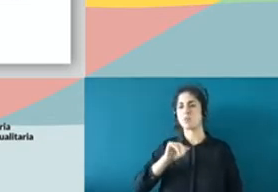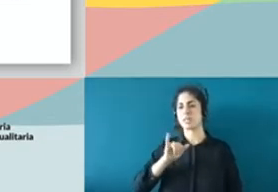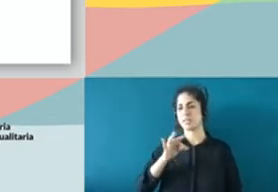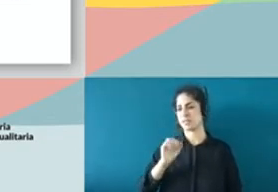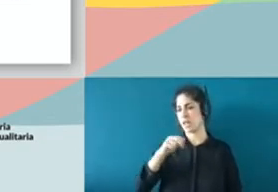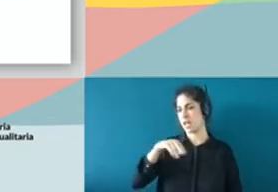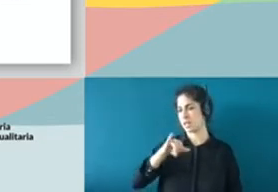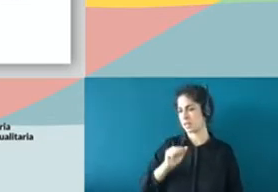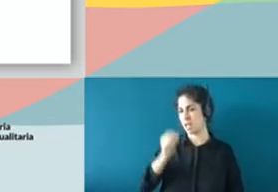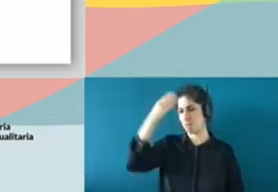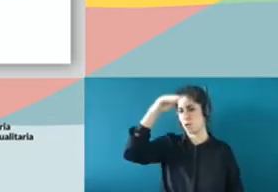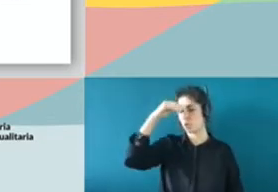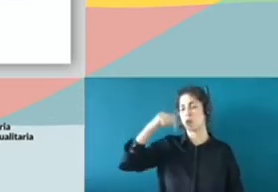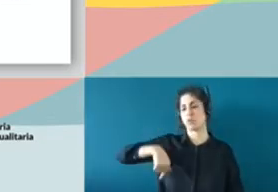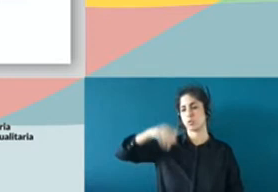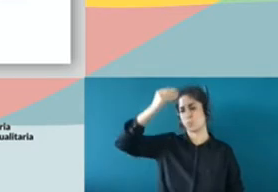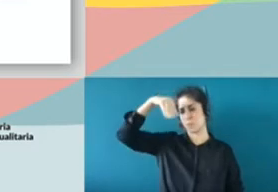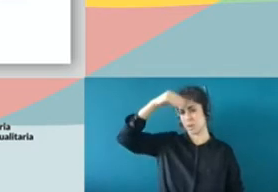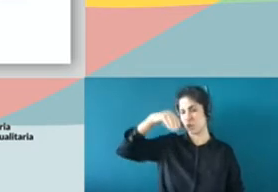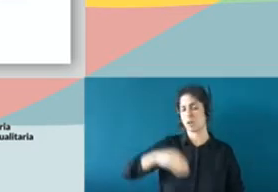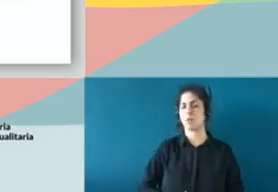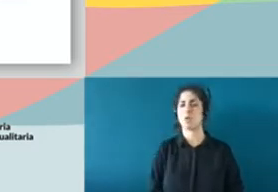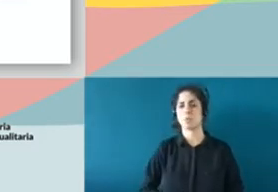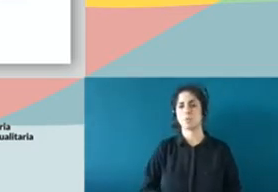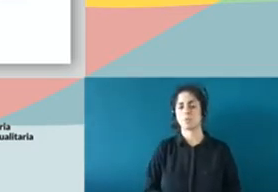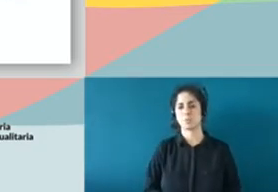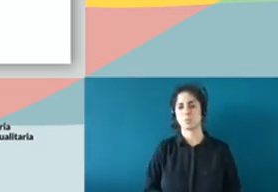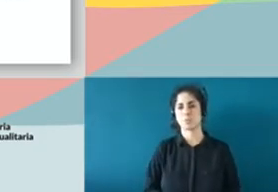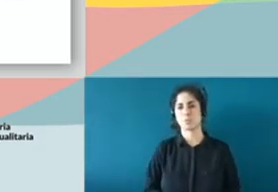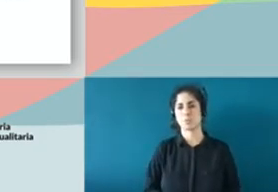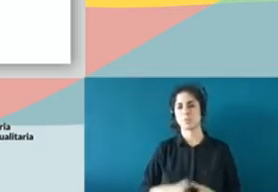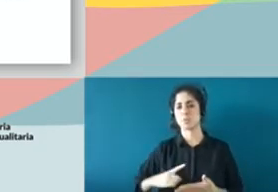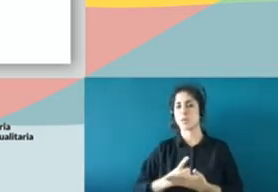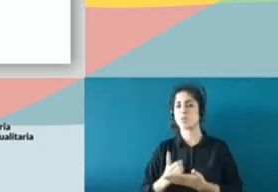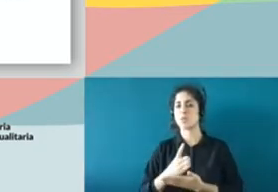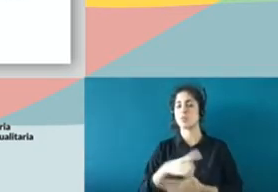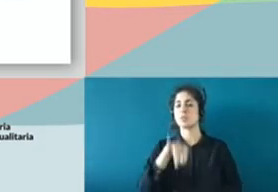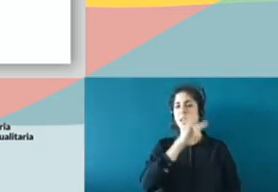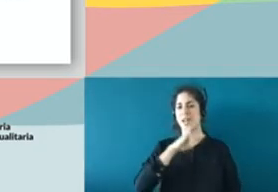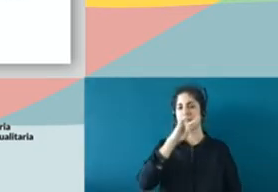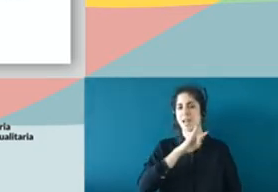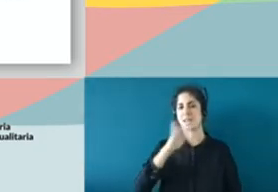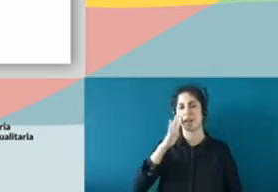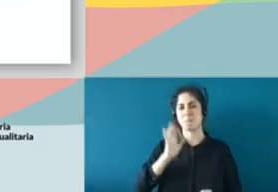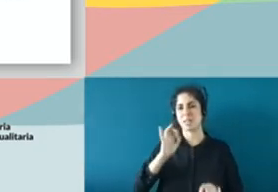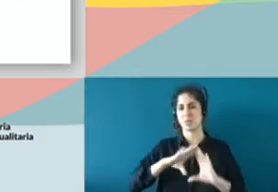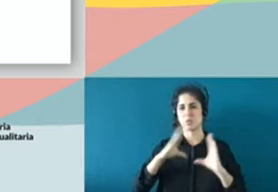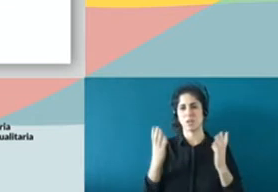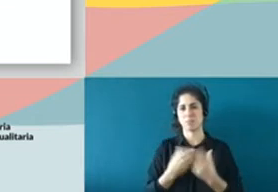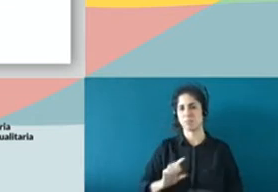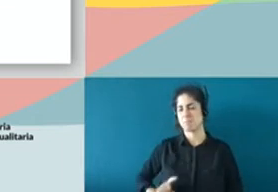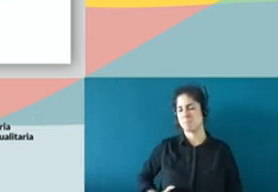cabe recalcar que la ruta a Canarias es una de las más peligrosas del mundo, por no decir la más peligrosa.